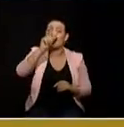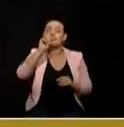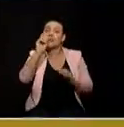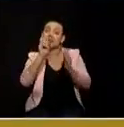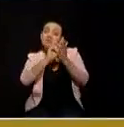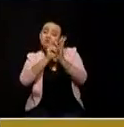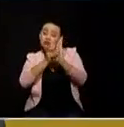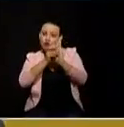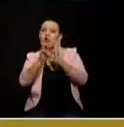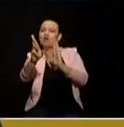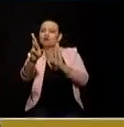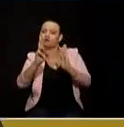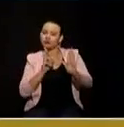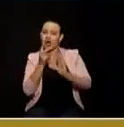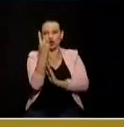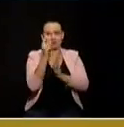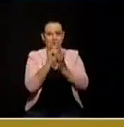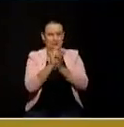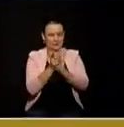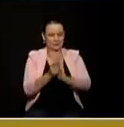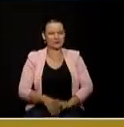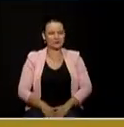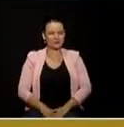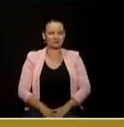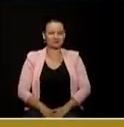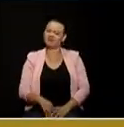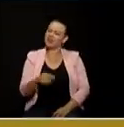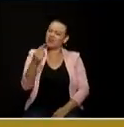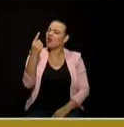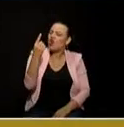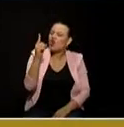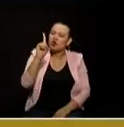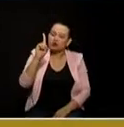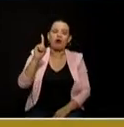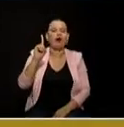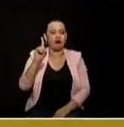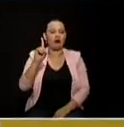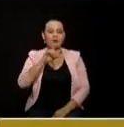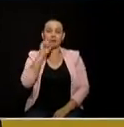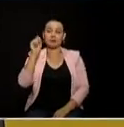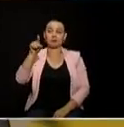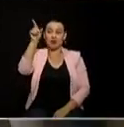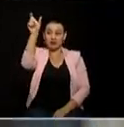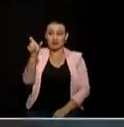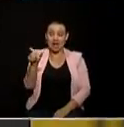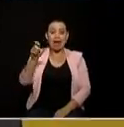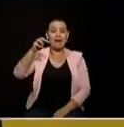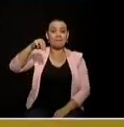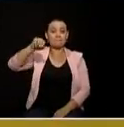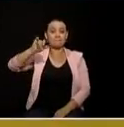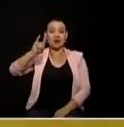número uno le pregunta entonces al candidato mauricio todo